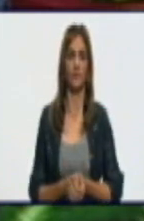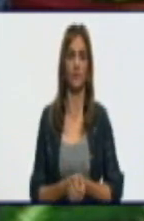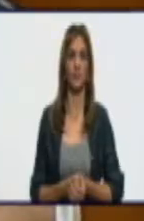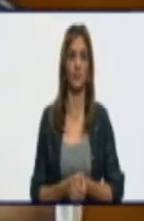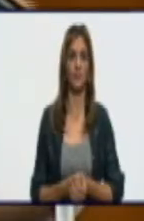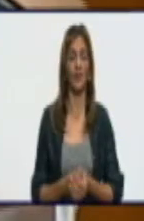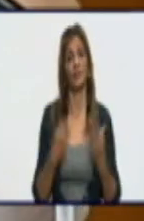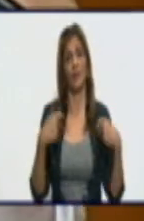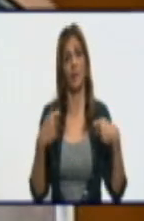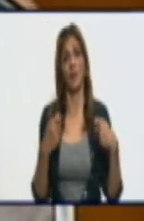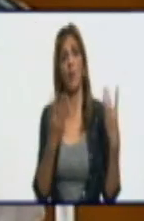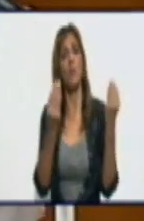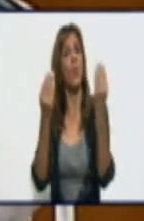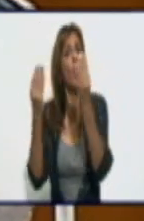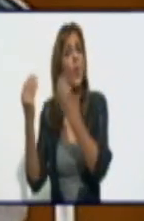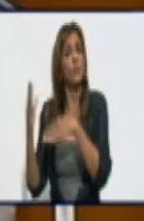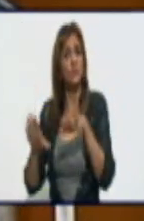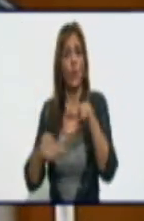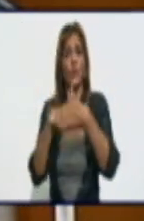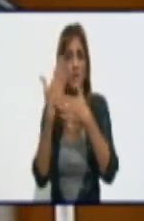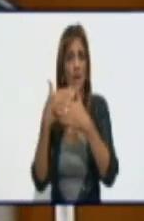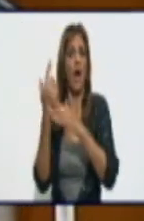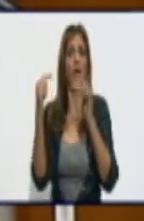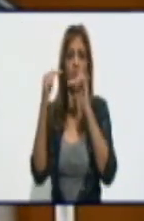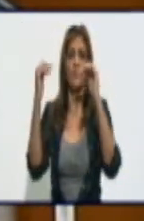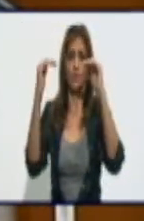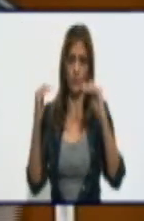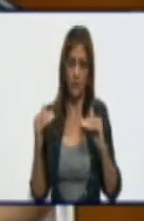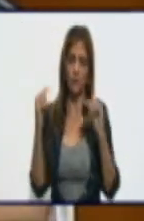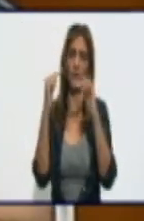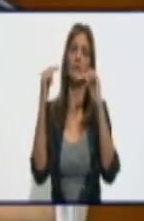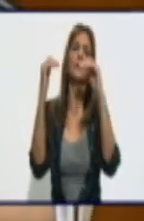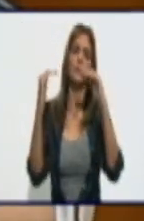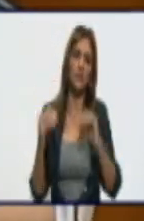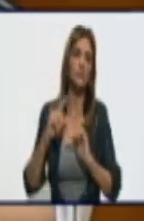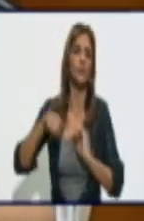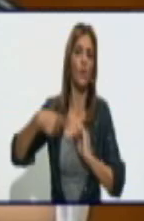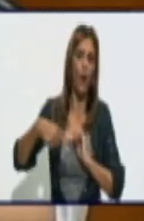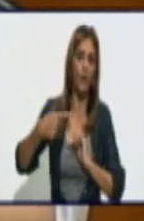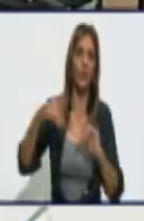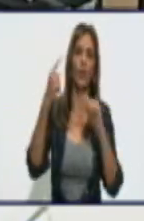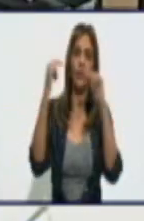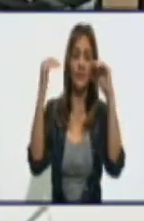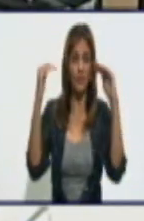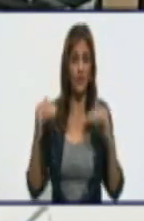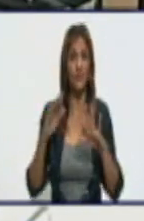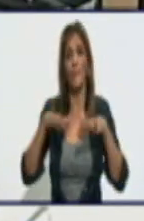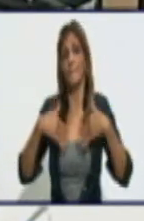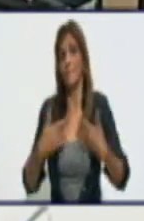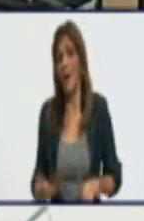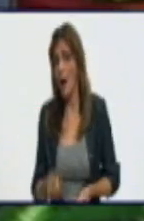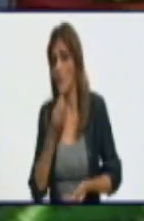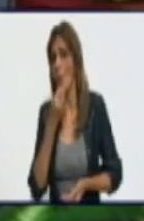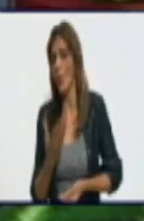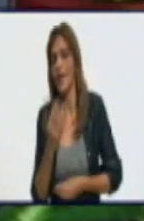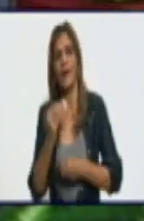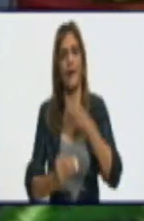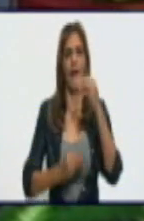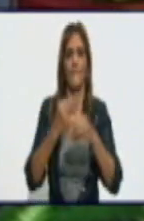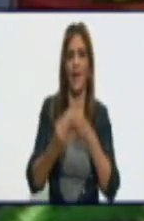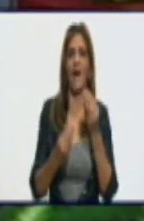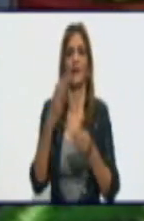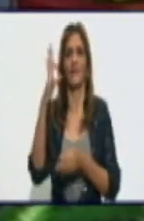muchos días con la tendencia disminuyendo, disminuyendo, hasta que la cifra sea mínima. Ahora, doctora, si bien es un riesgo